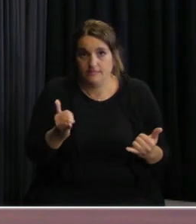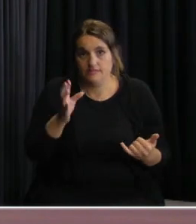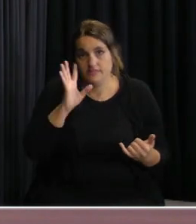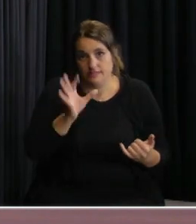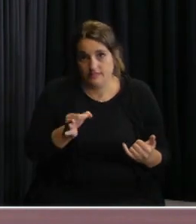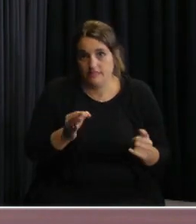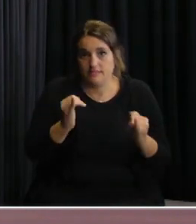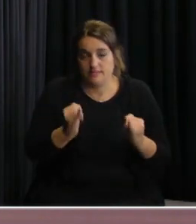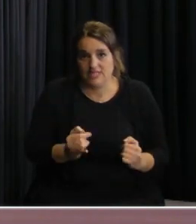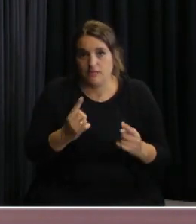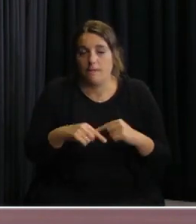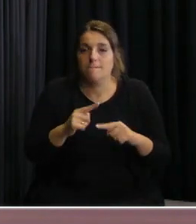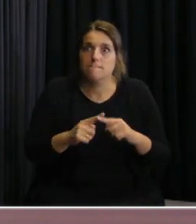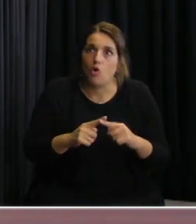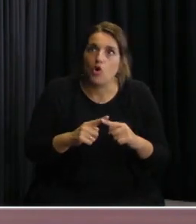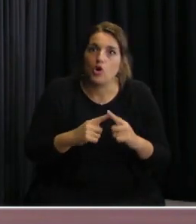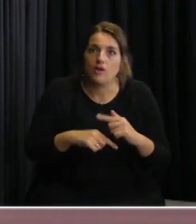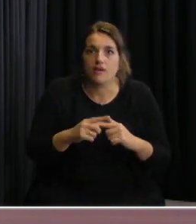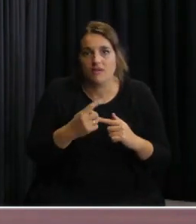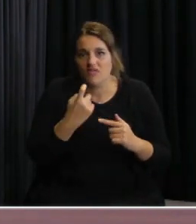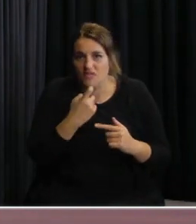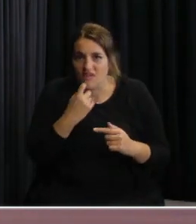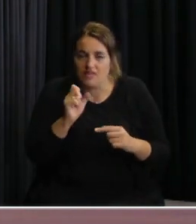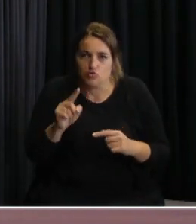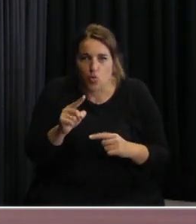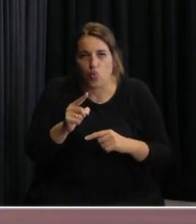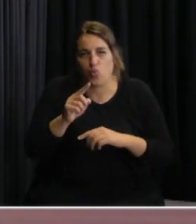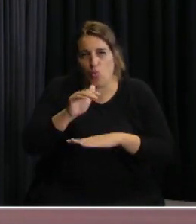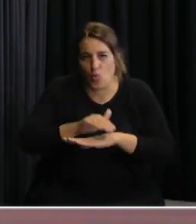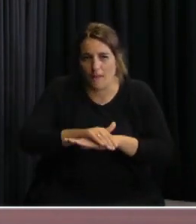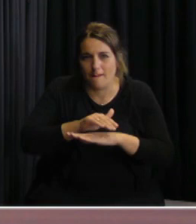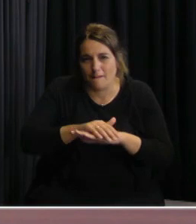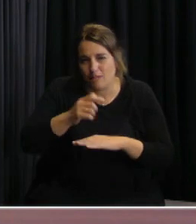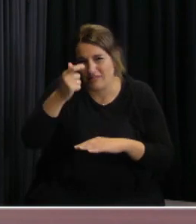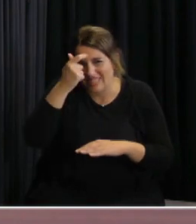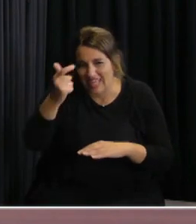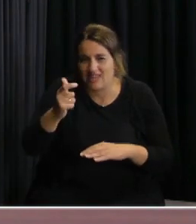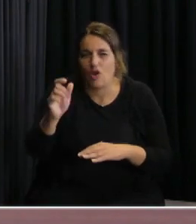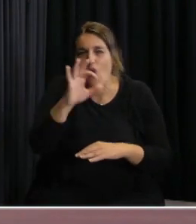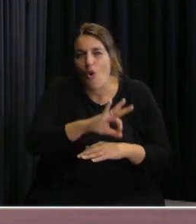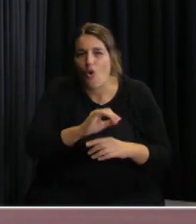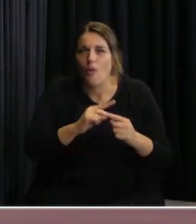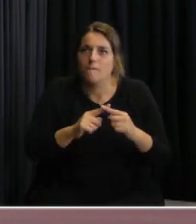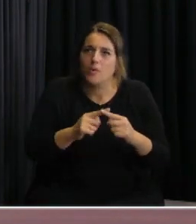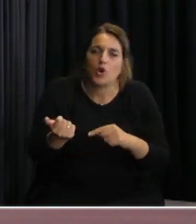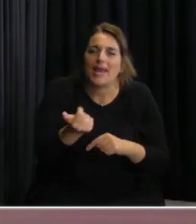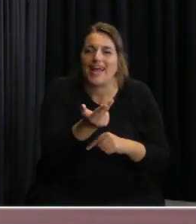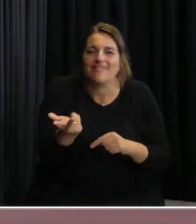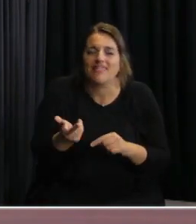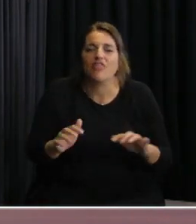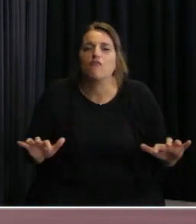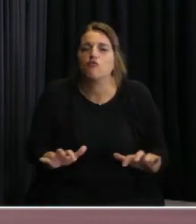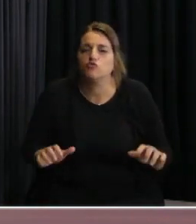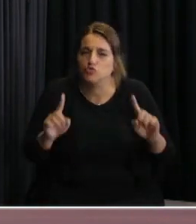por su ausencia de dirección técnica por una relación de cantidad de personal